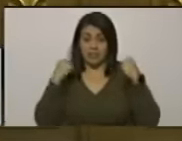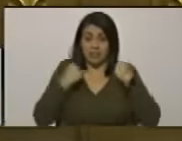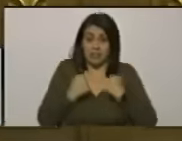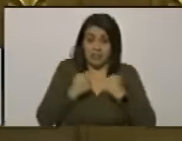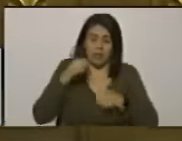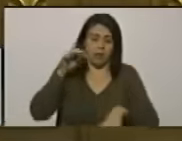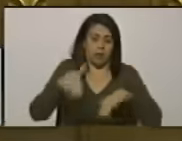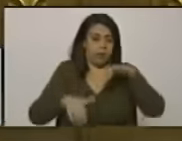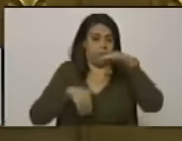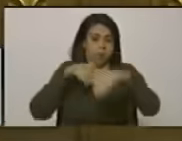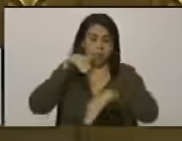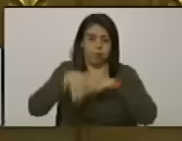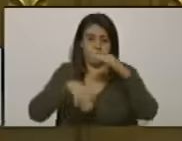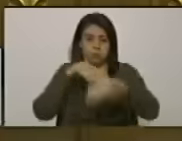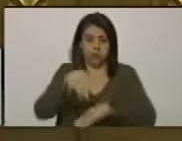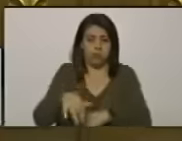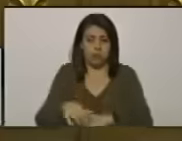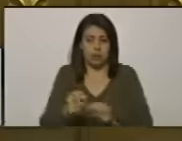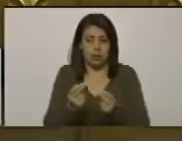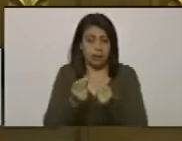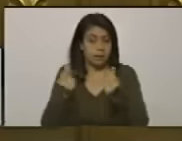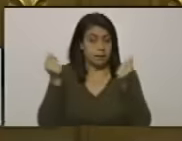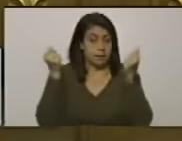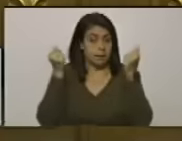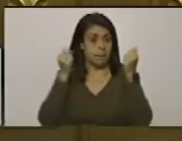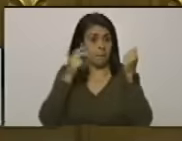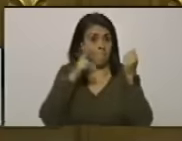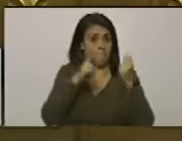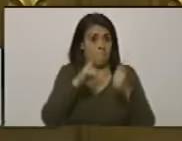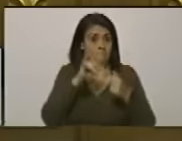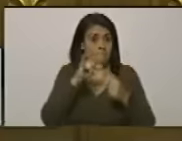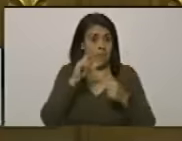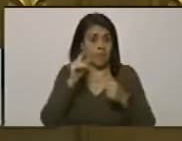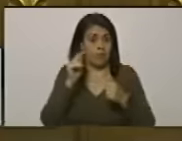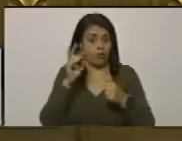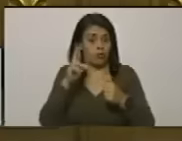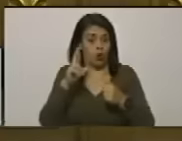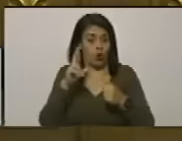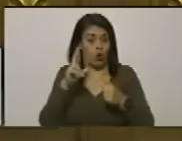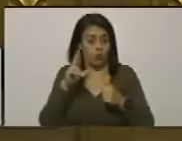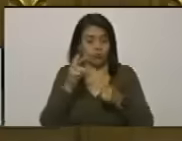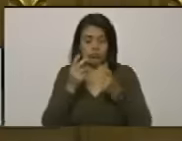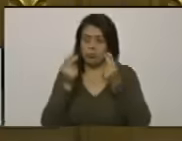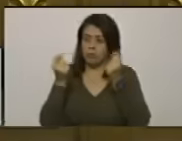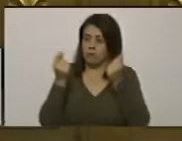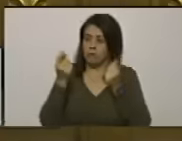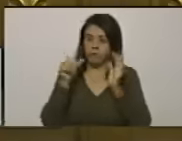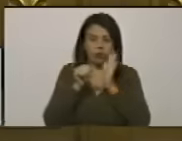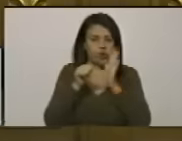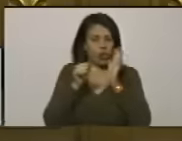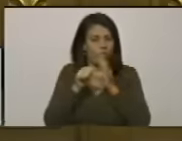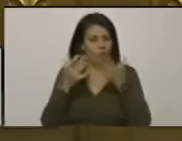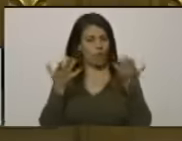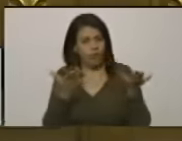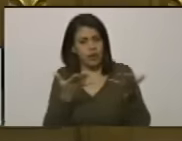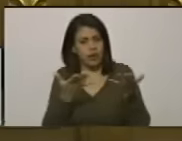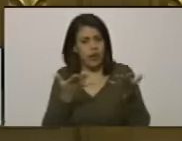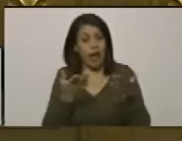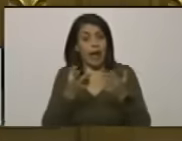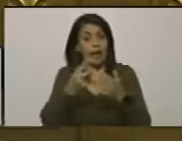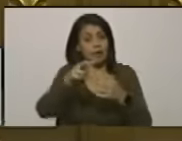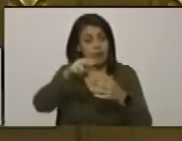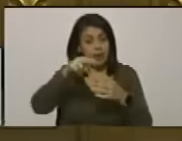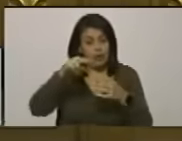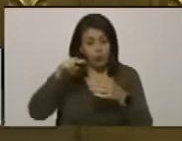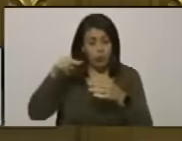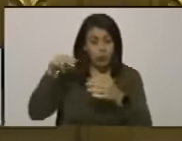de repente se nos desapareció Víctor Hugo y era que se había regresado porque uno de los marinos